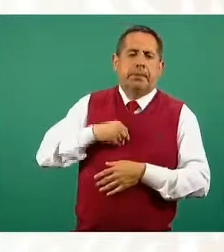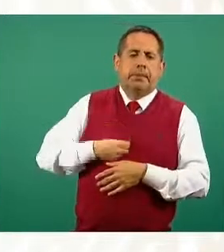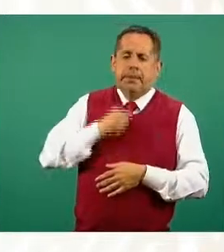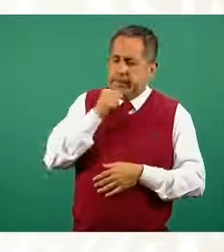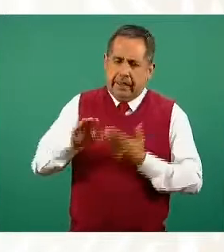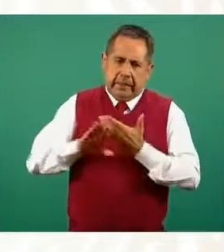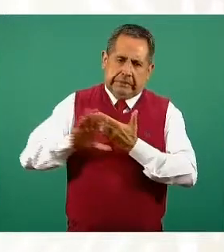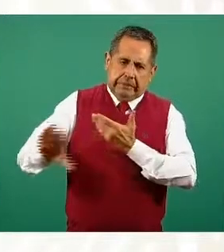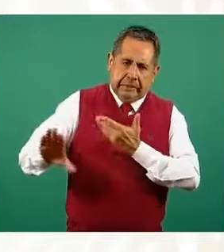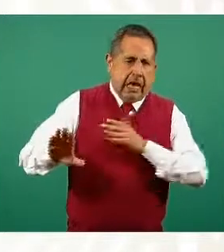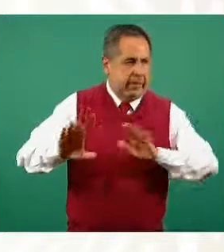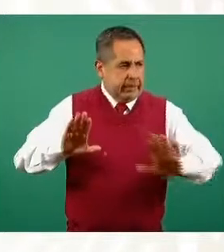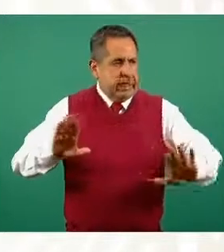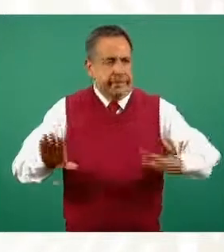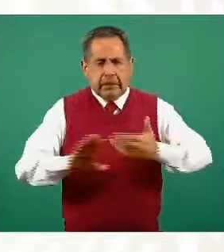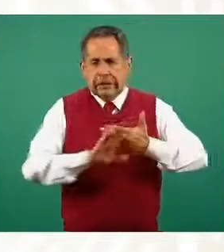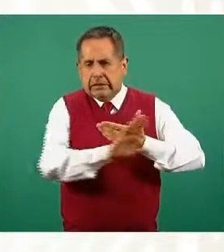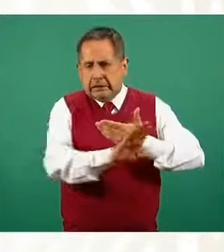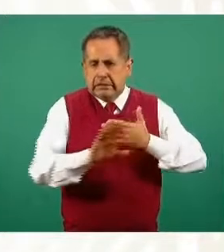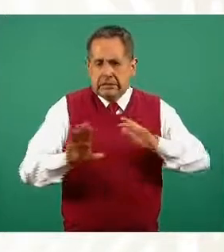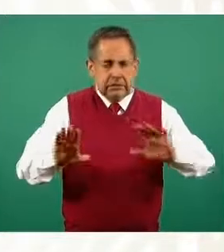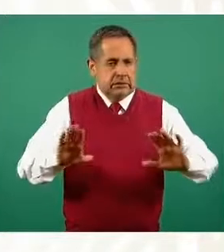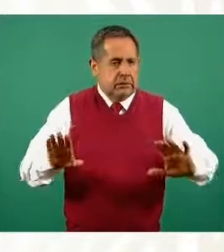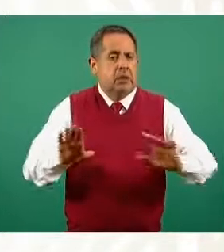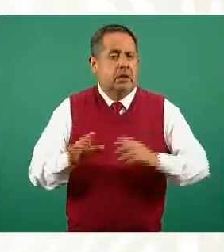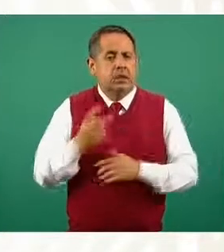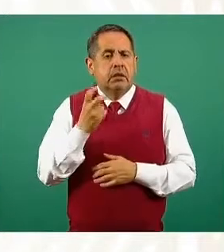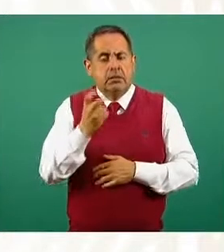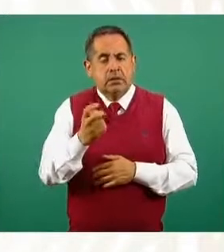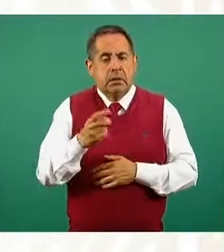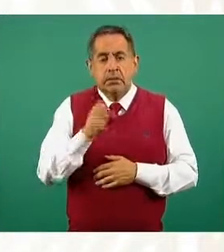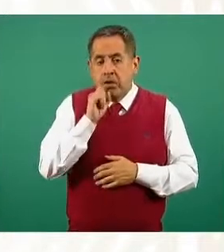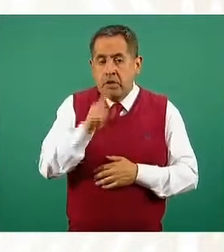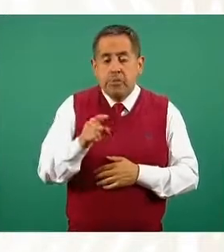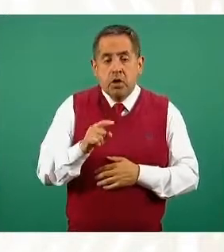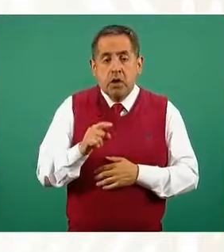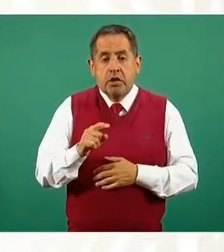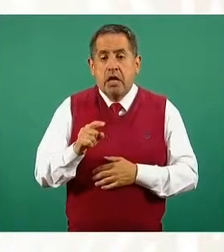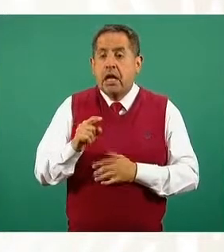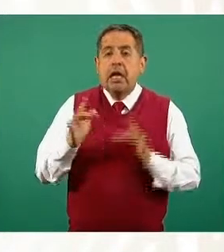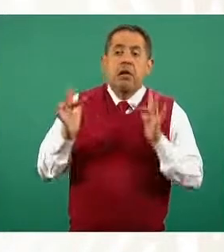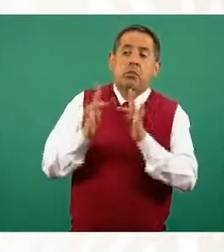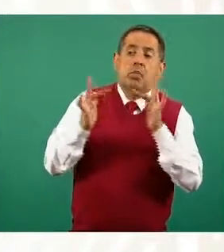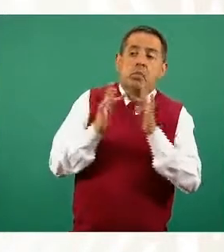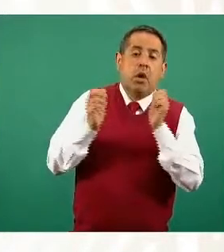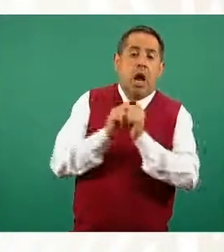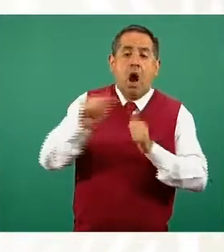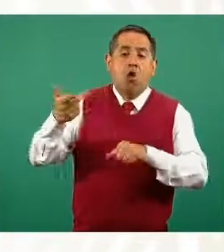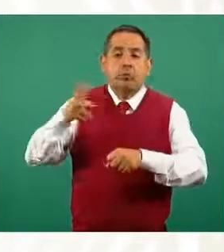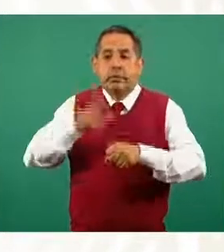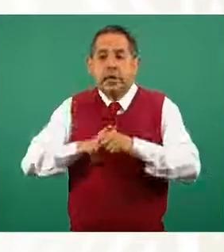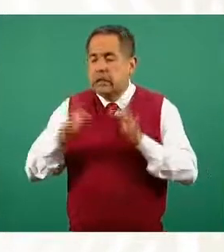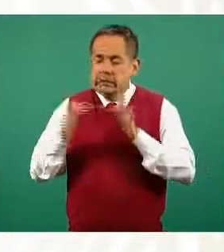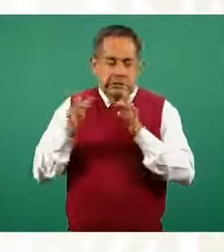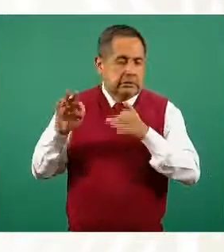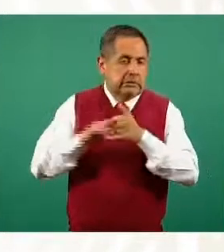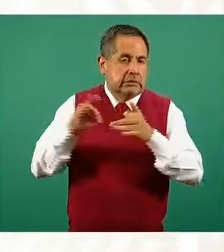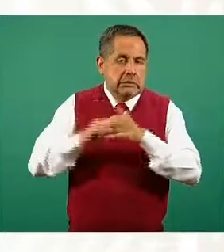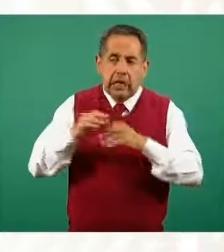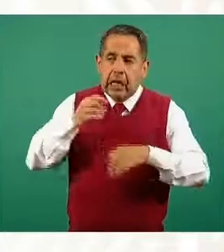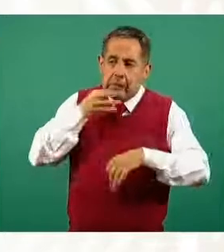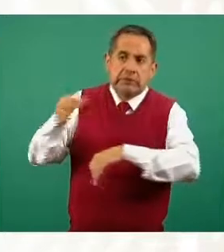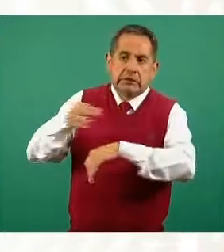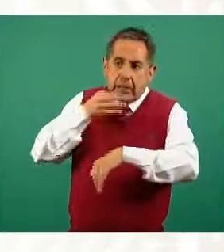pero aquí hacemos el énfasis en mantener la comunicación con los servicios de salud porque las mujeres deben